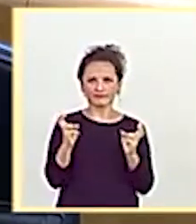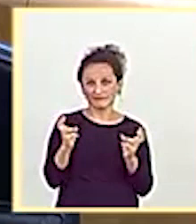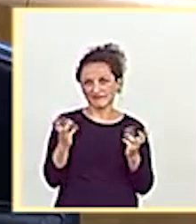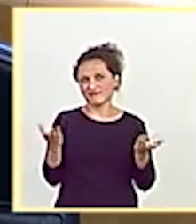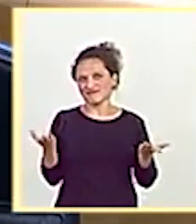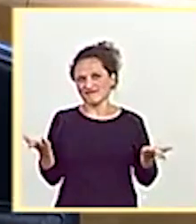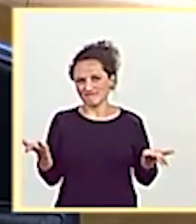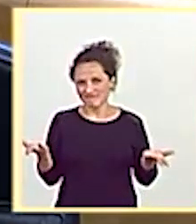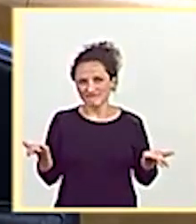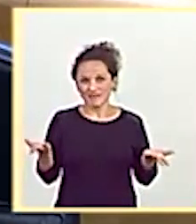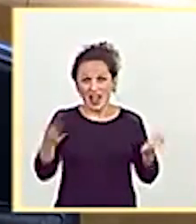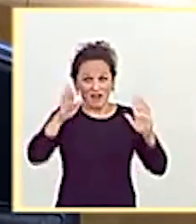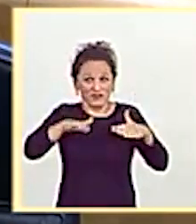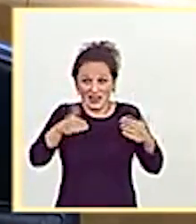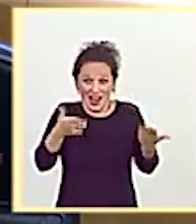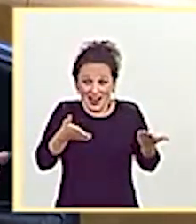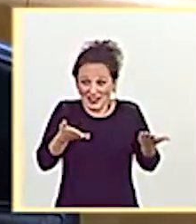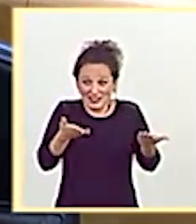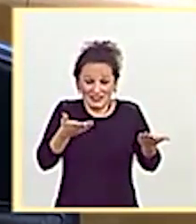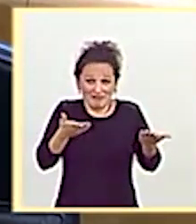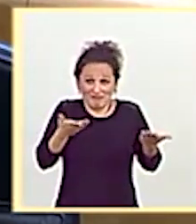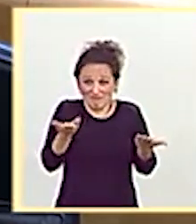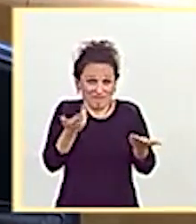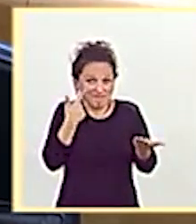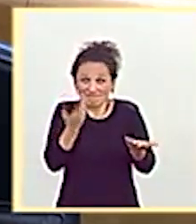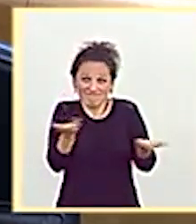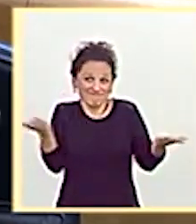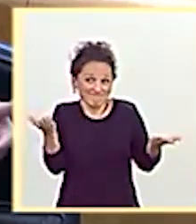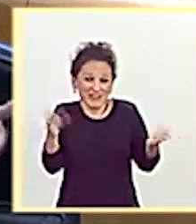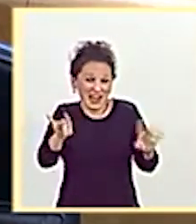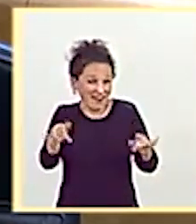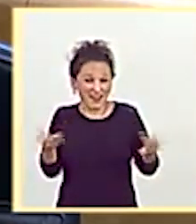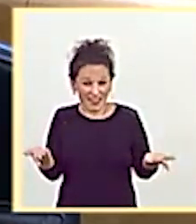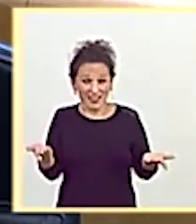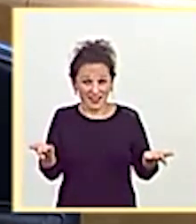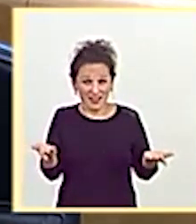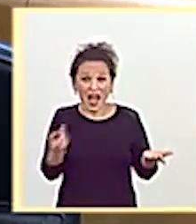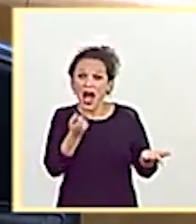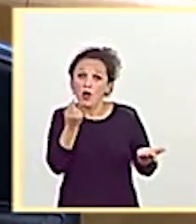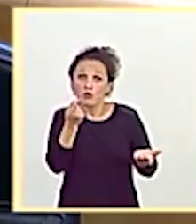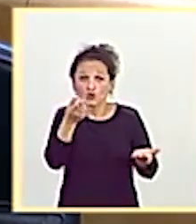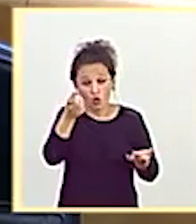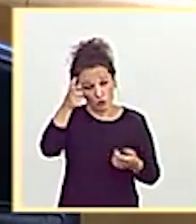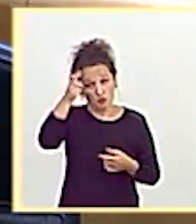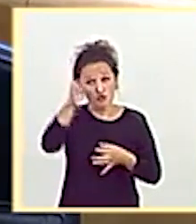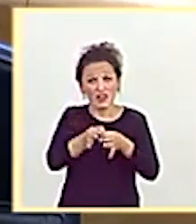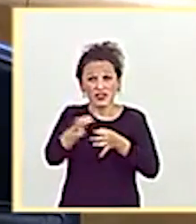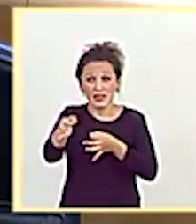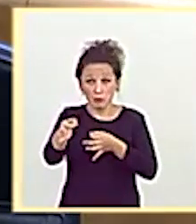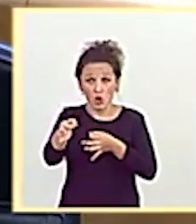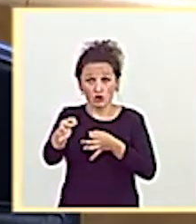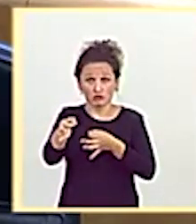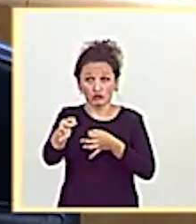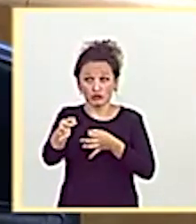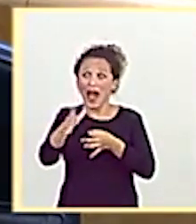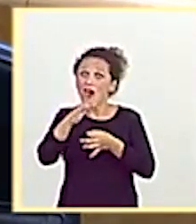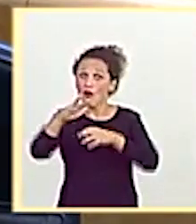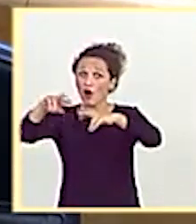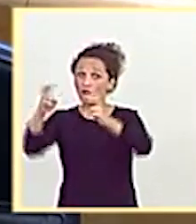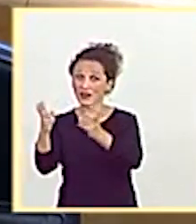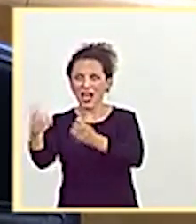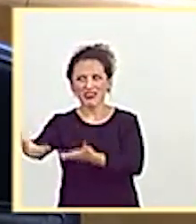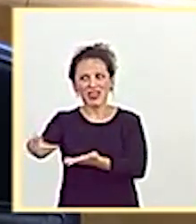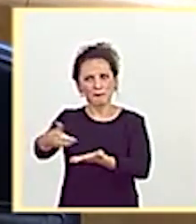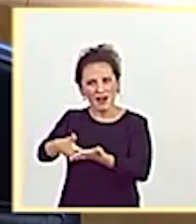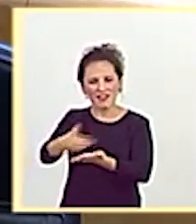O sea, que tampoco hubiéramos adelantado absolutamente nada. Algunos de los que están confinados hoy me planteaban estas demandas de recuperación